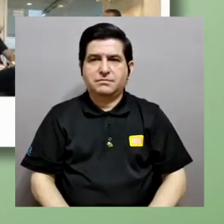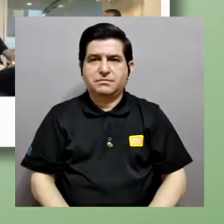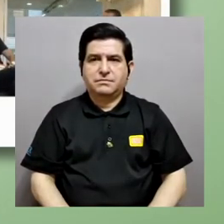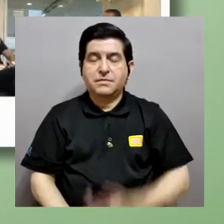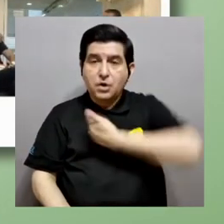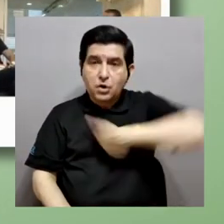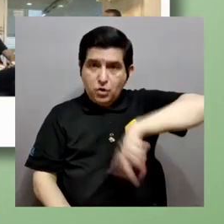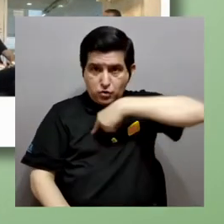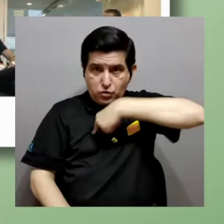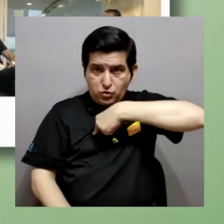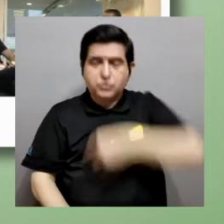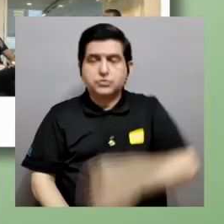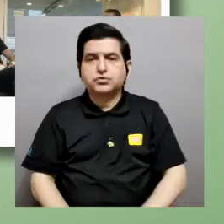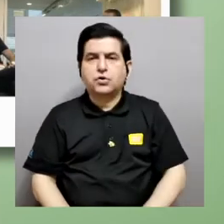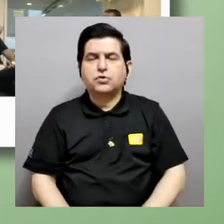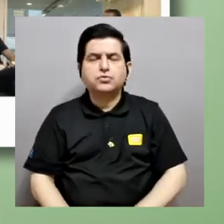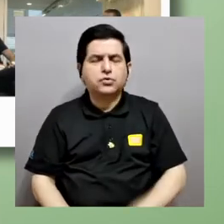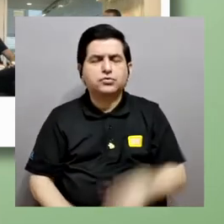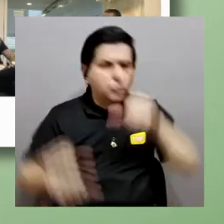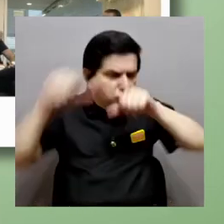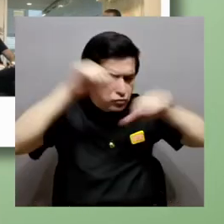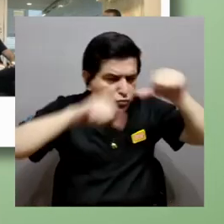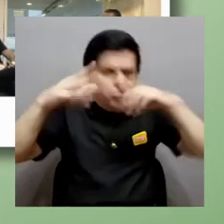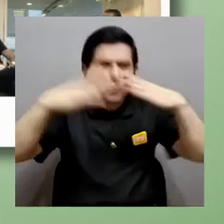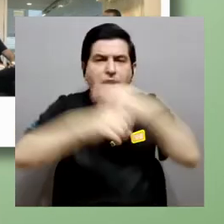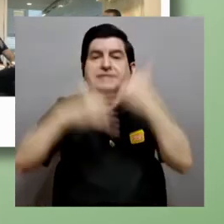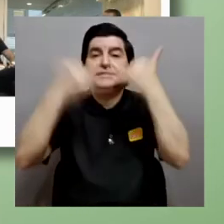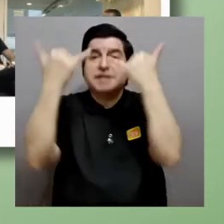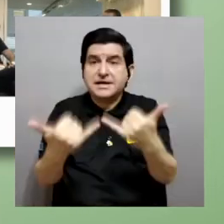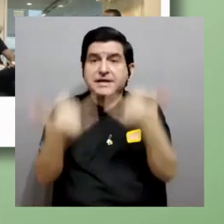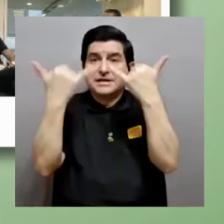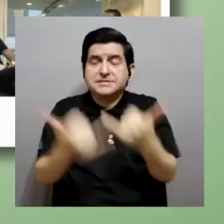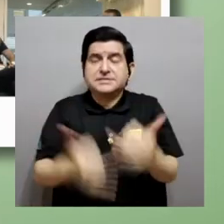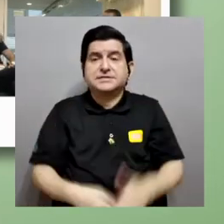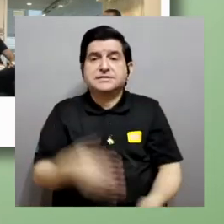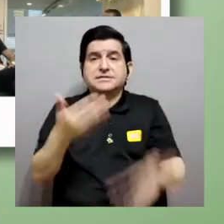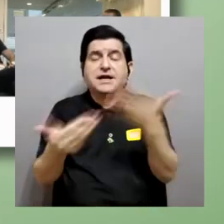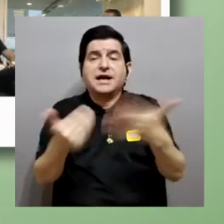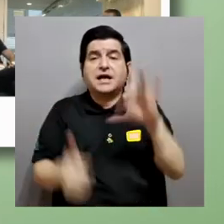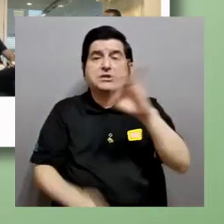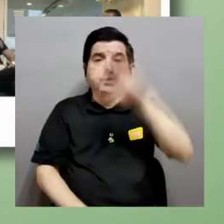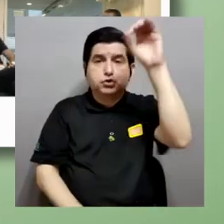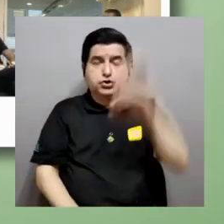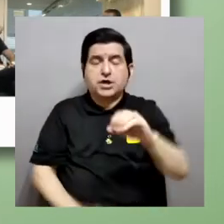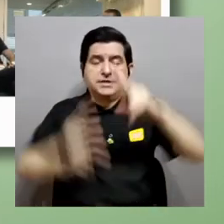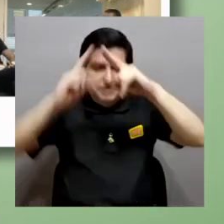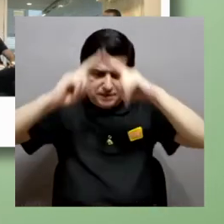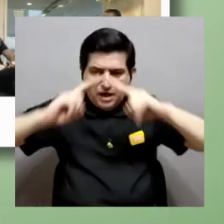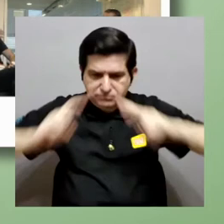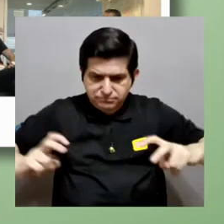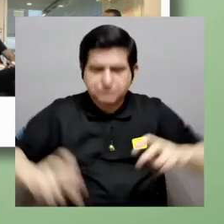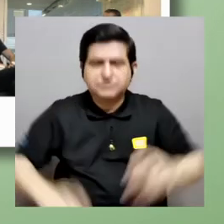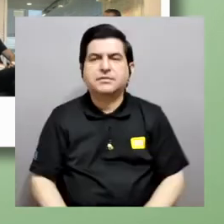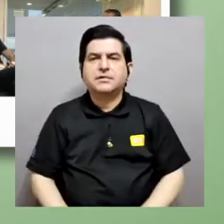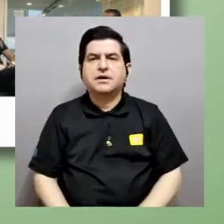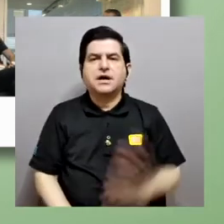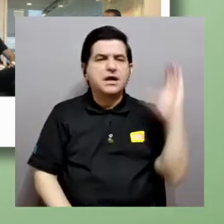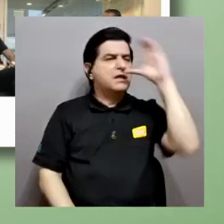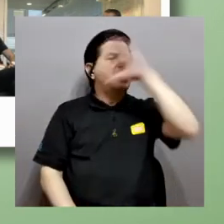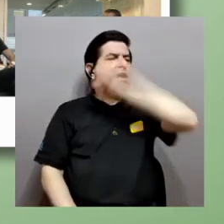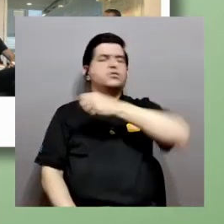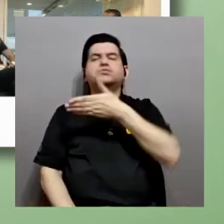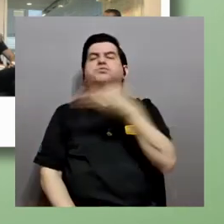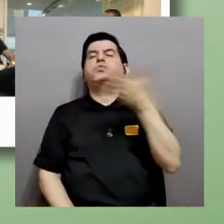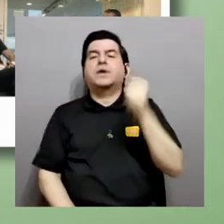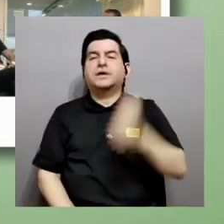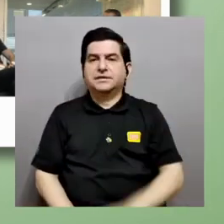Hemos estado por supuesto haciendo experimentos ya vamos con alrededor de 80 personas analizadas y lo que hemos podido